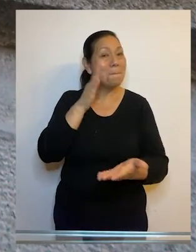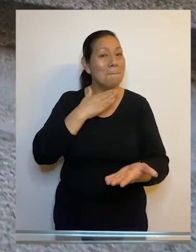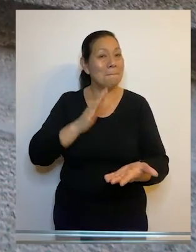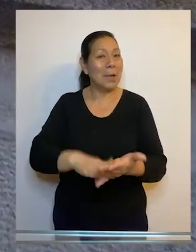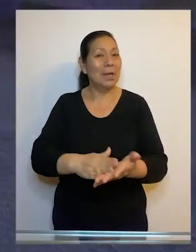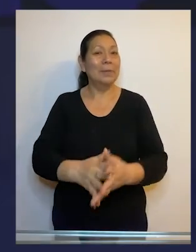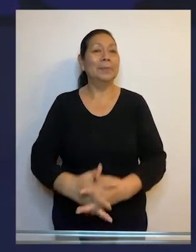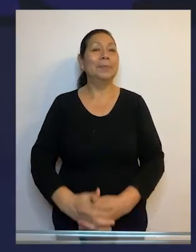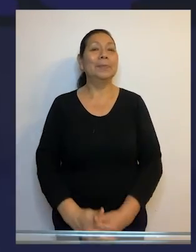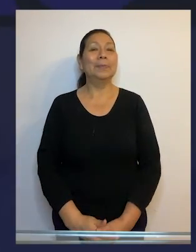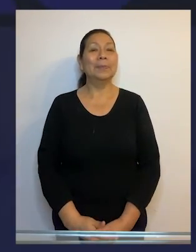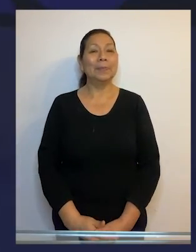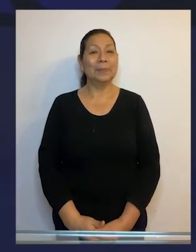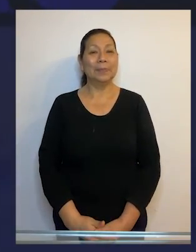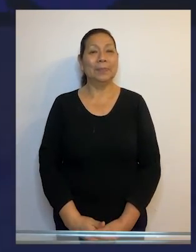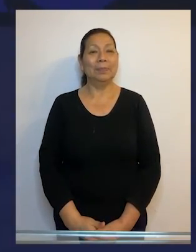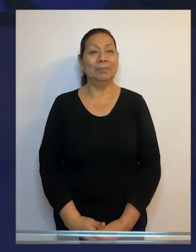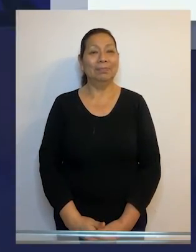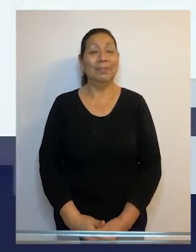injurias.